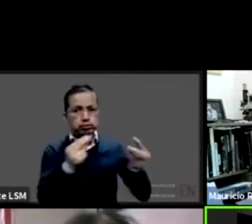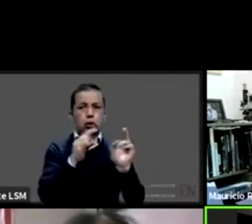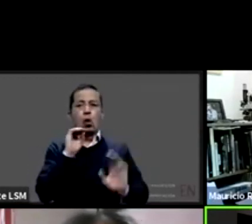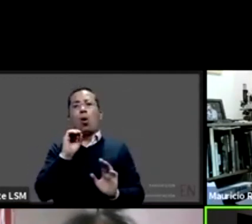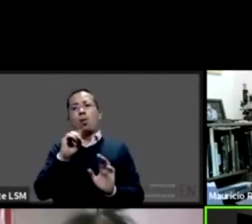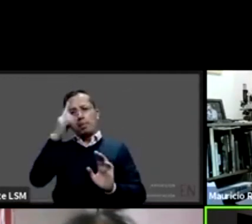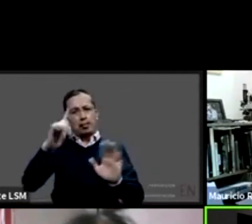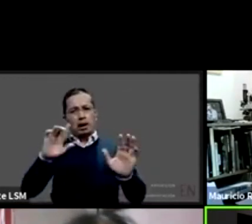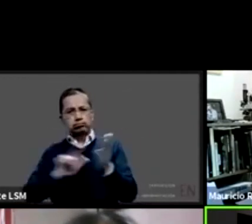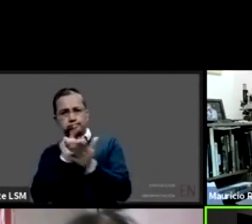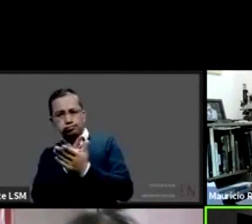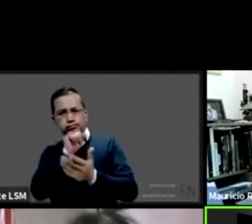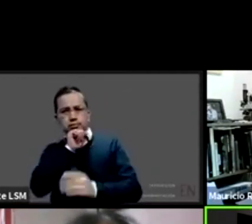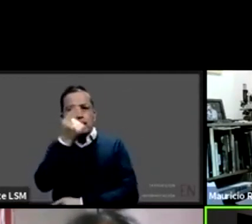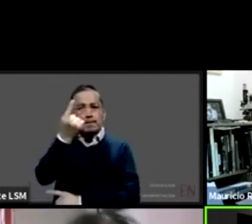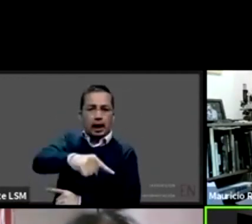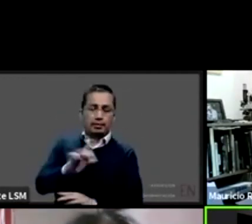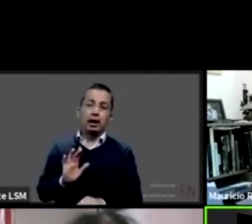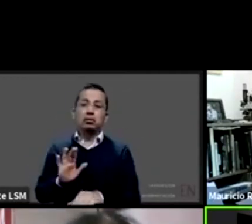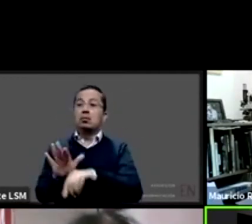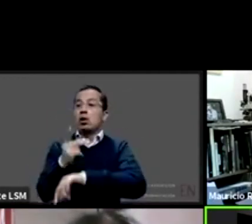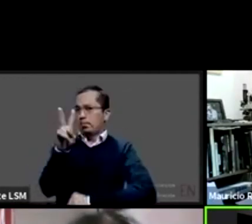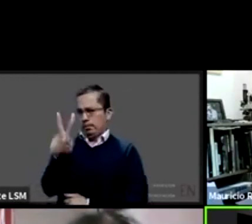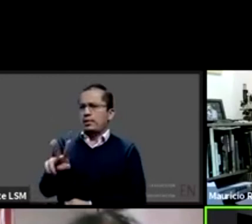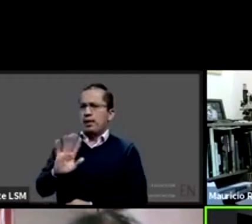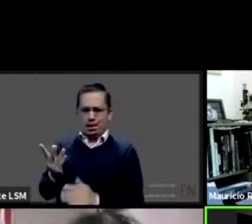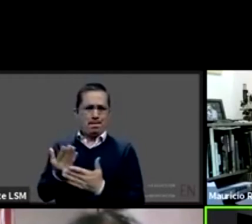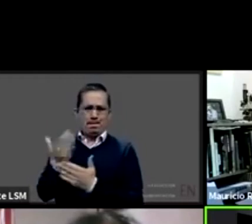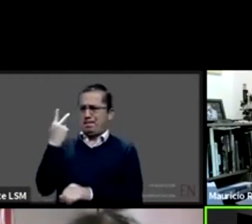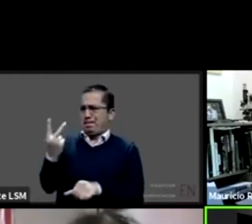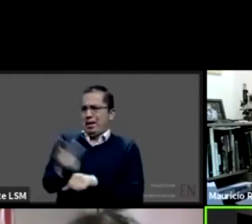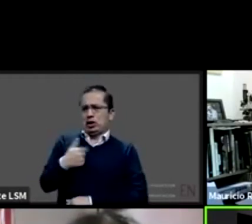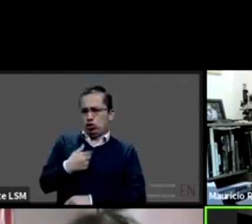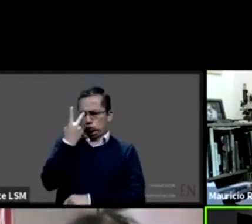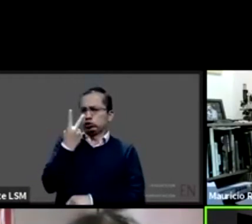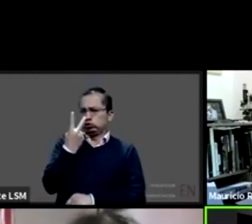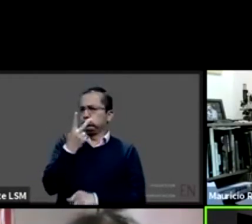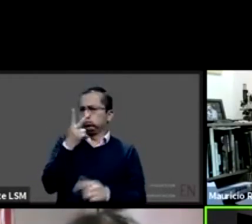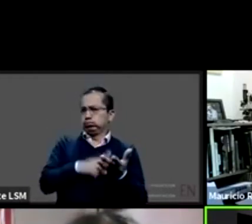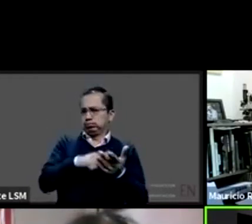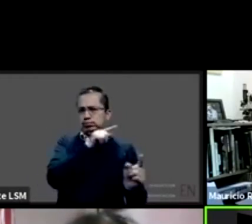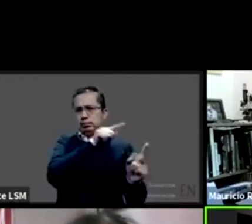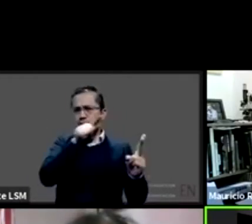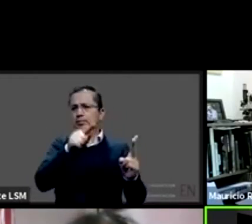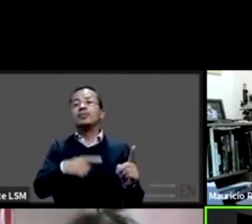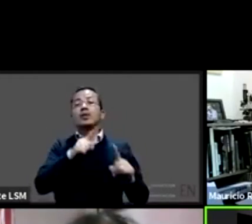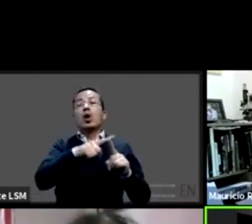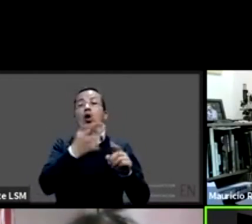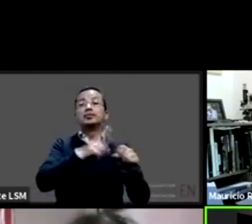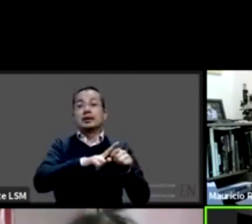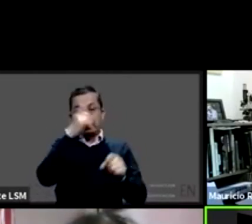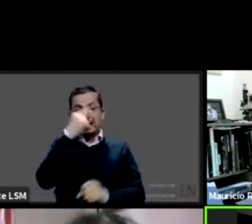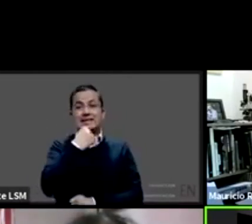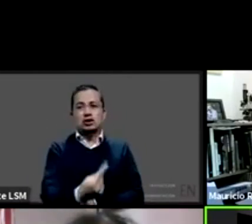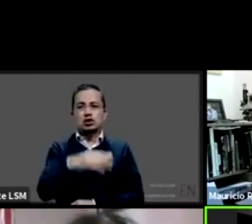y igual le paso los datos al doctor Ricardo Cortés uno en el hospital pediátrico de Moctezuma y otro en la